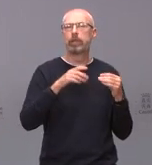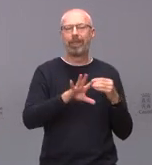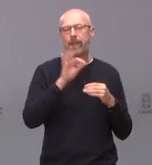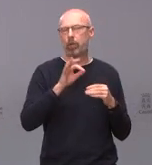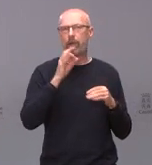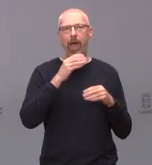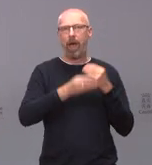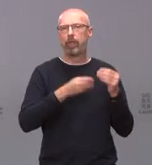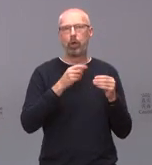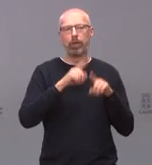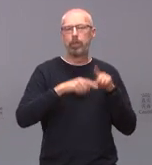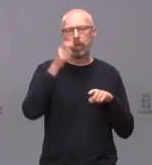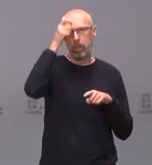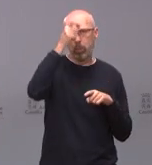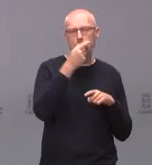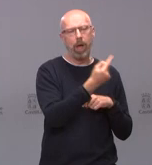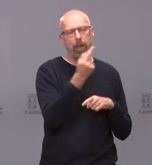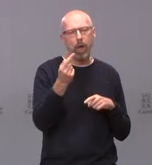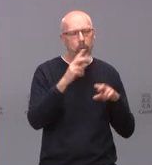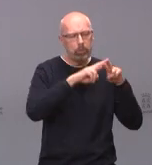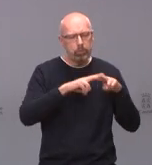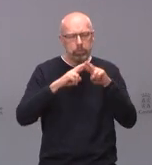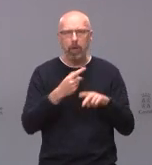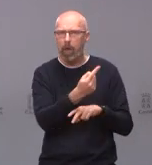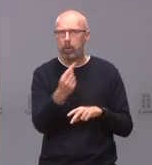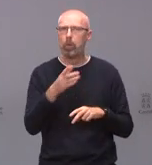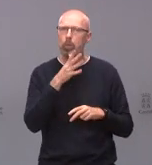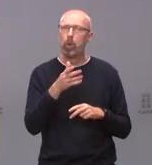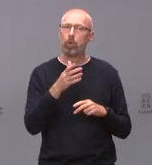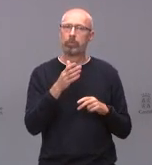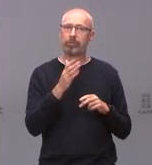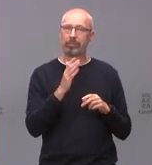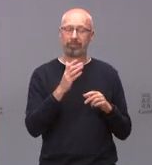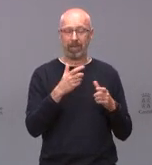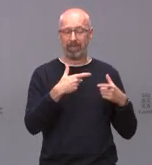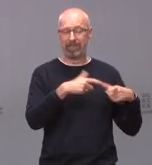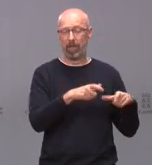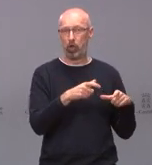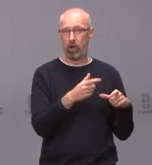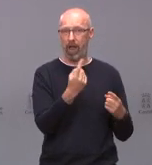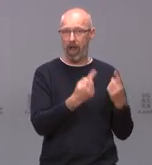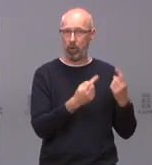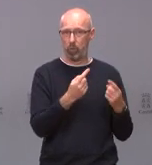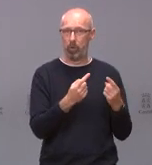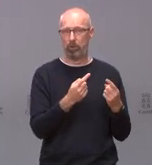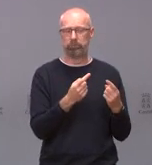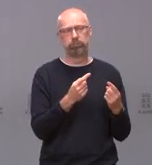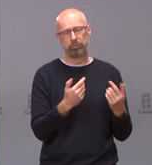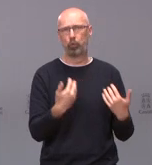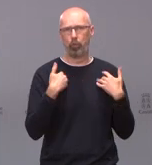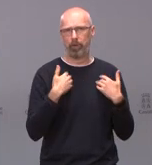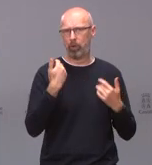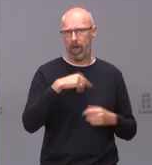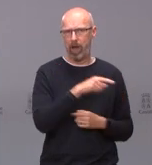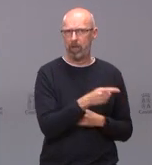municipios porque son sectores muy castigados en los cuales tomar una decisión de restricción allá donde no nos parezca